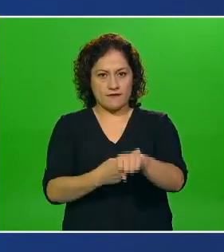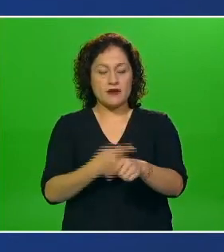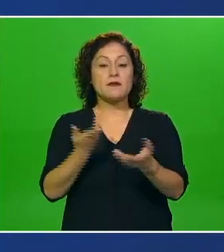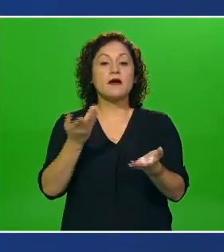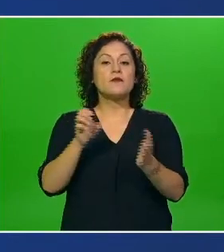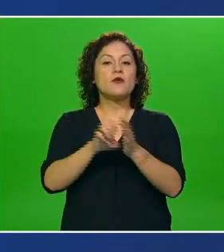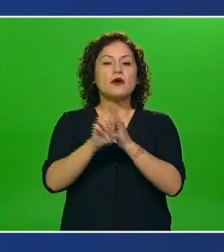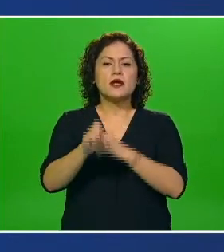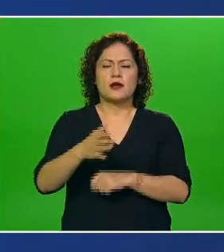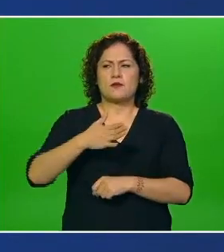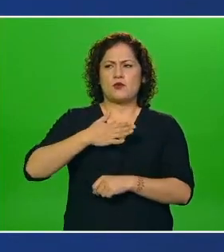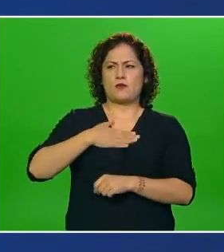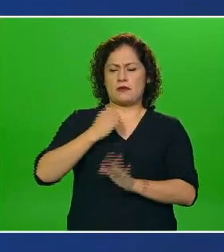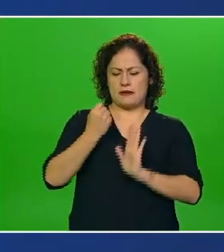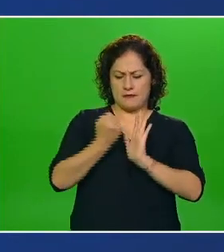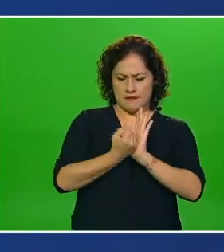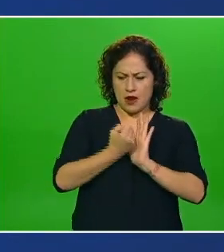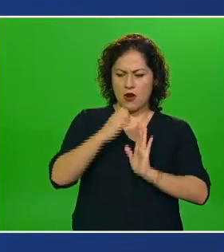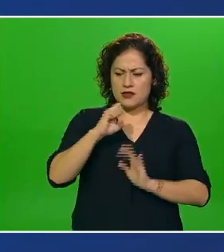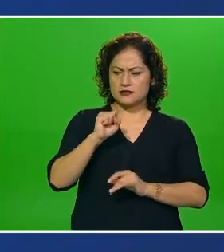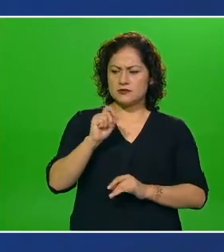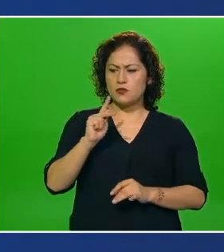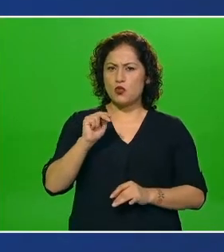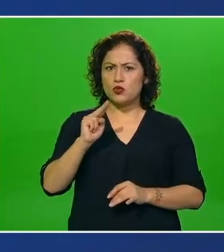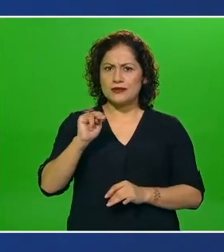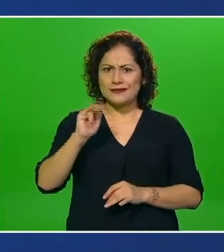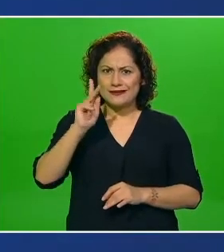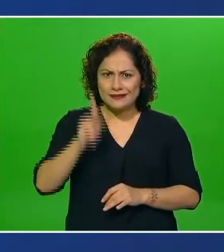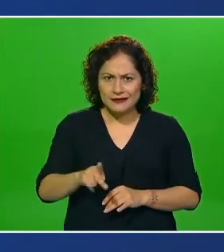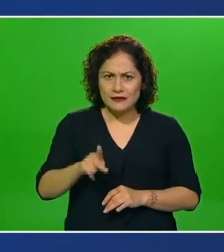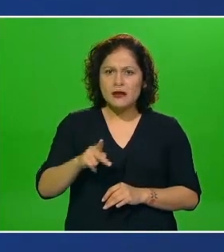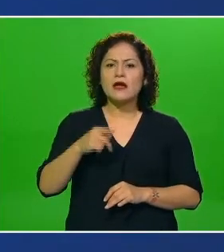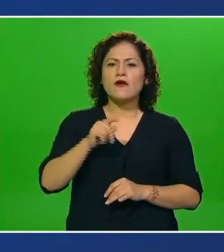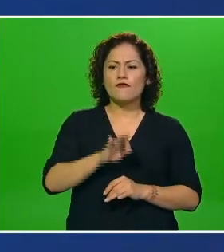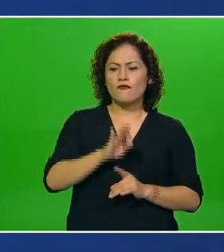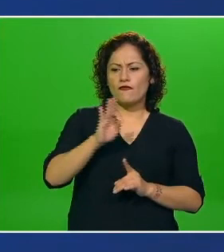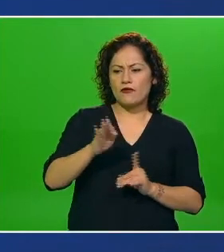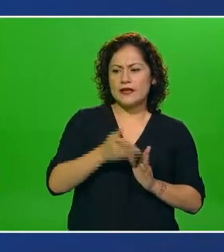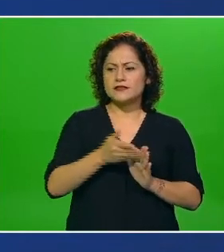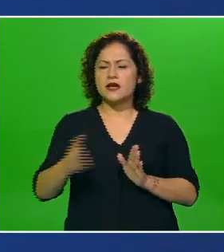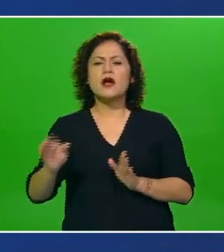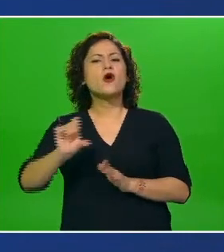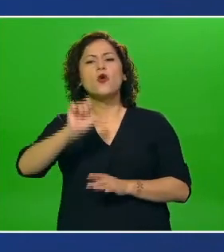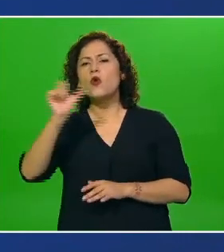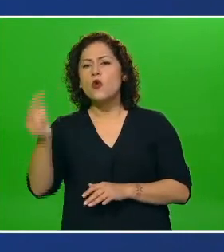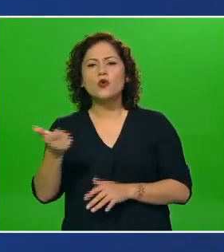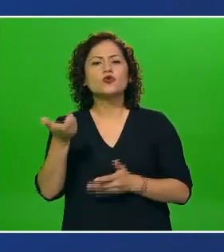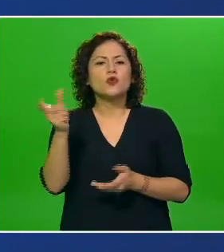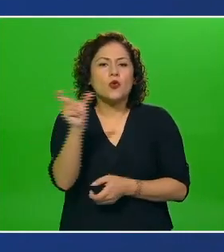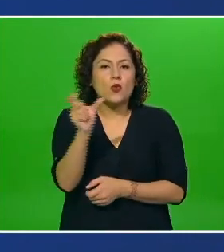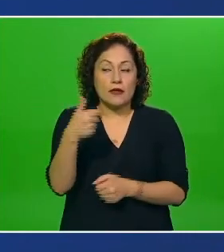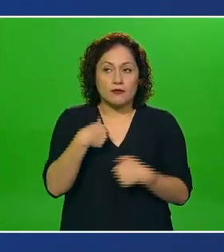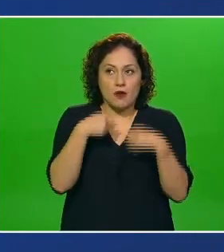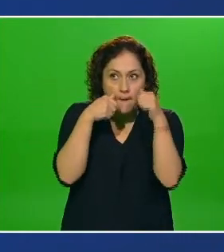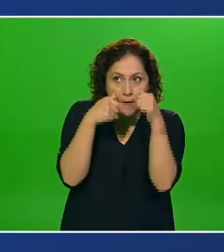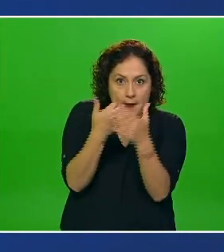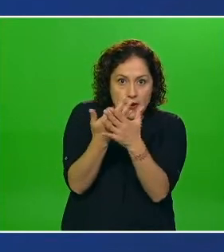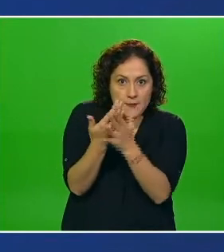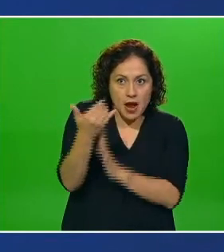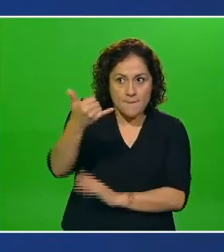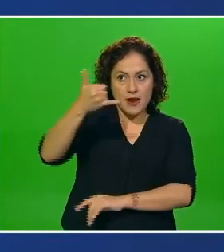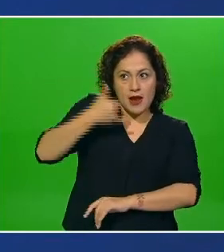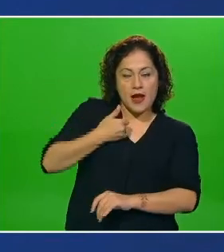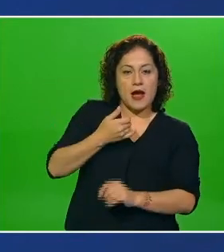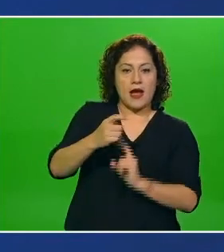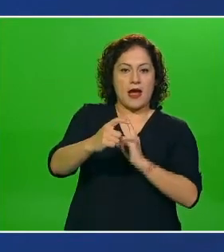Sputnik o si me tocó la vacuna Sinovac cuando me toca la segunda dosis cuando debo de estar más atento a que me llamen para la